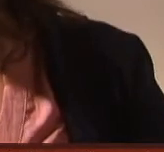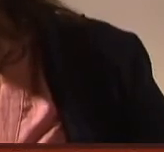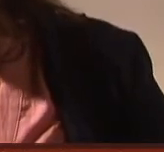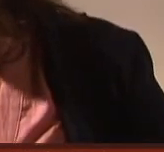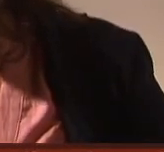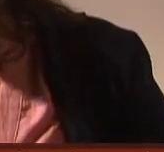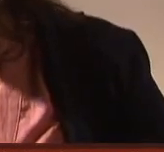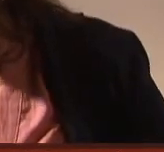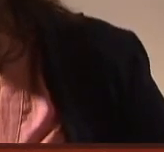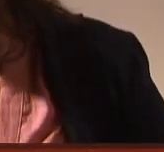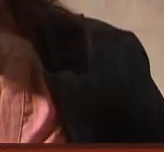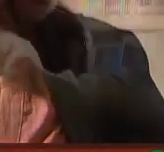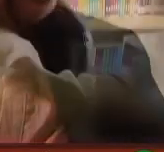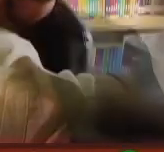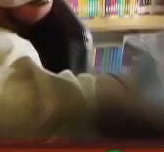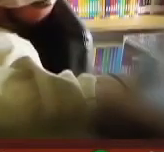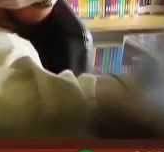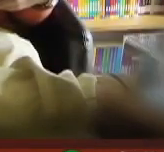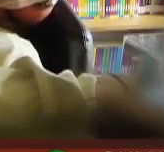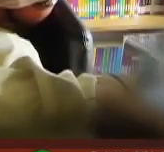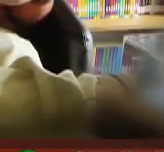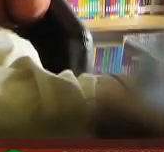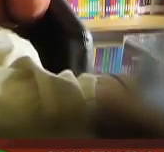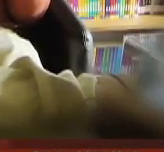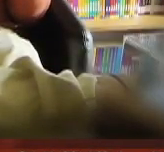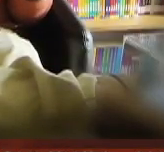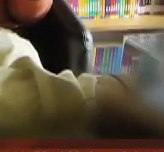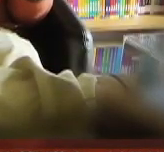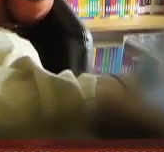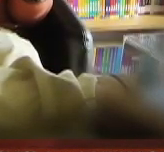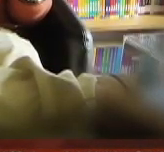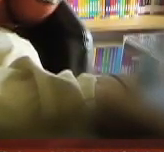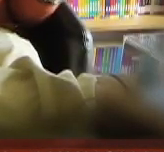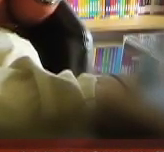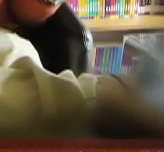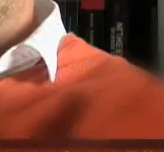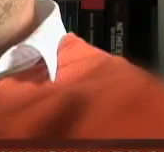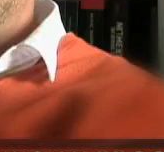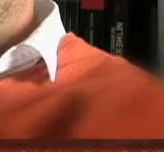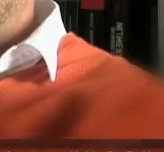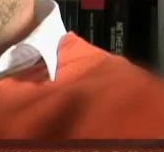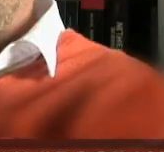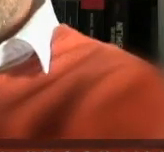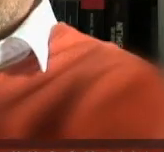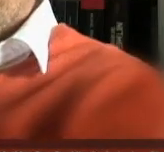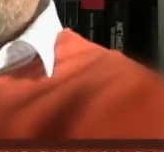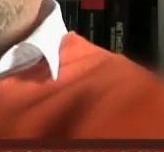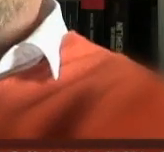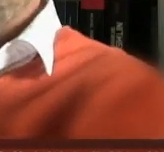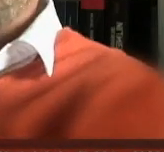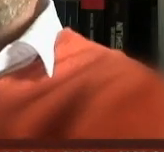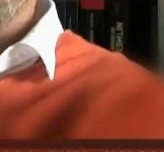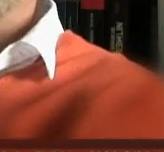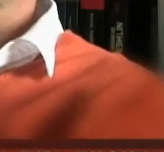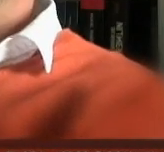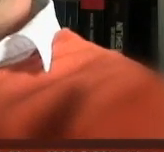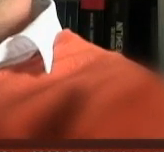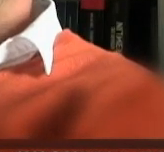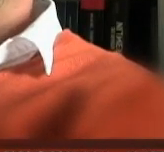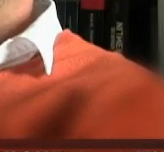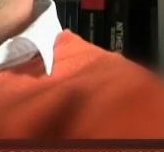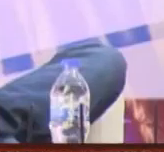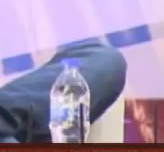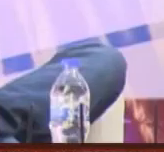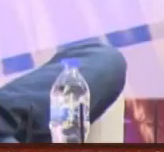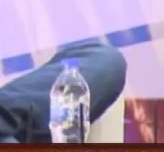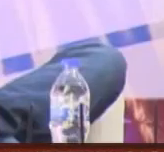Conocía muy bien la obra de Cervantes. Nacido en 1968 en la Ciudad de México, Ignacio Padilla fue impulsor de la llamada generación